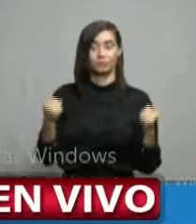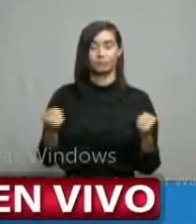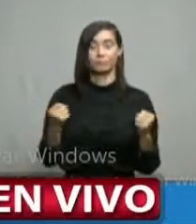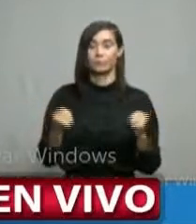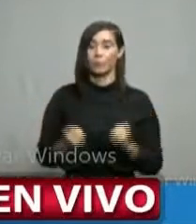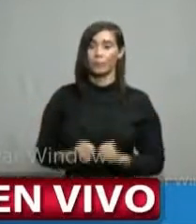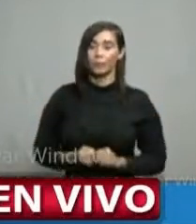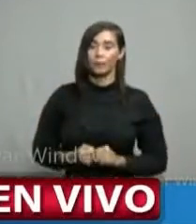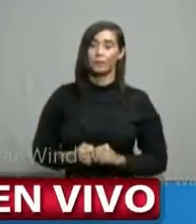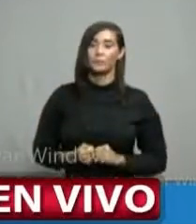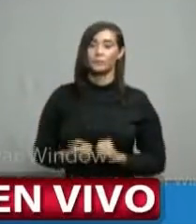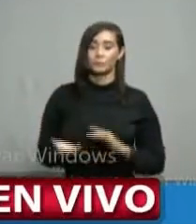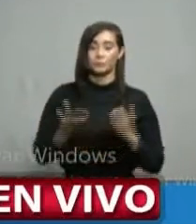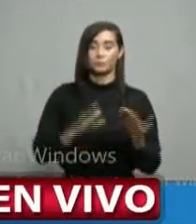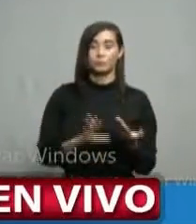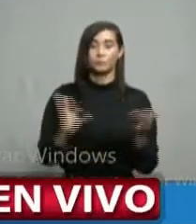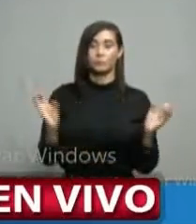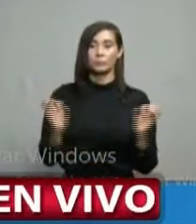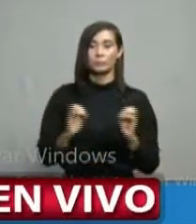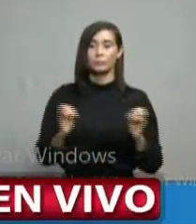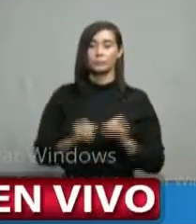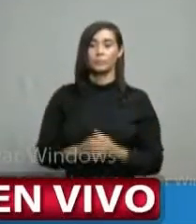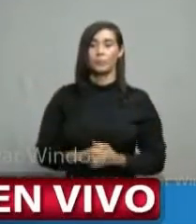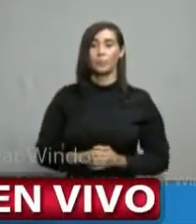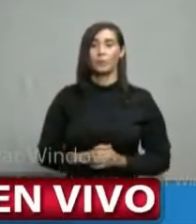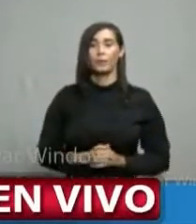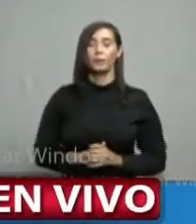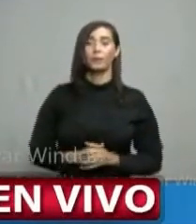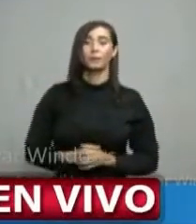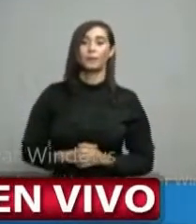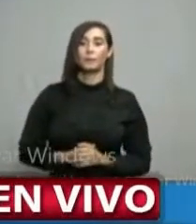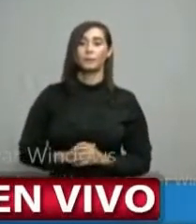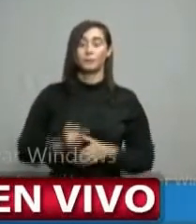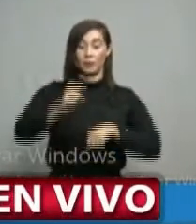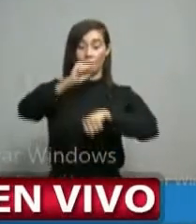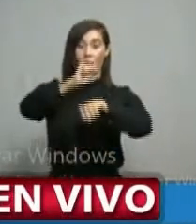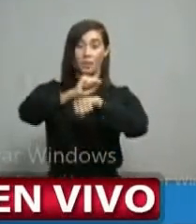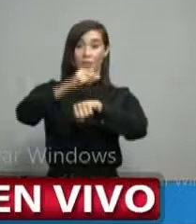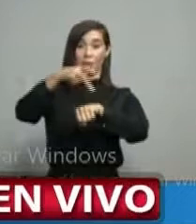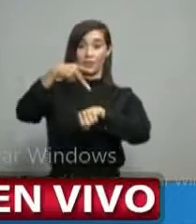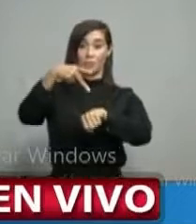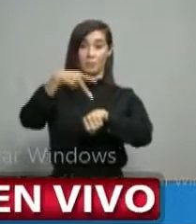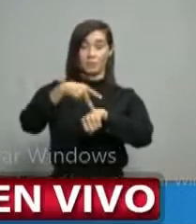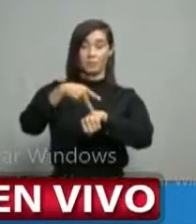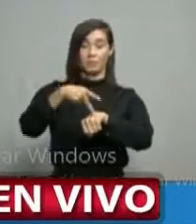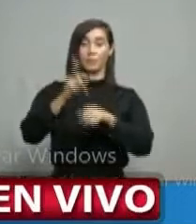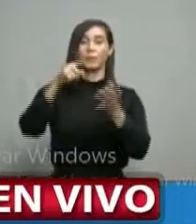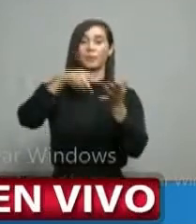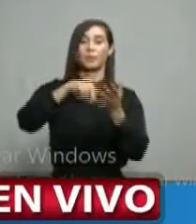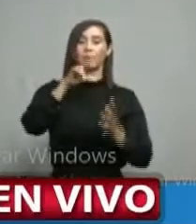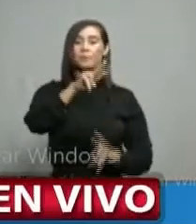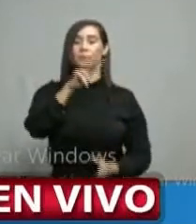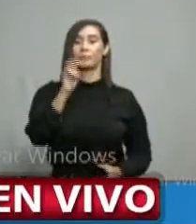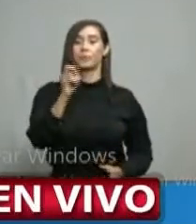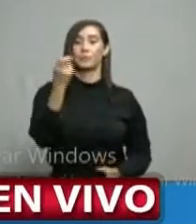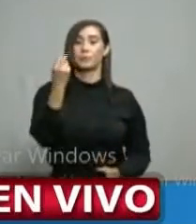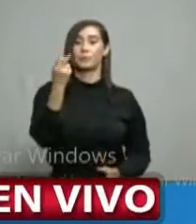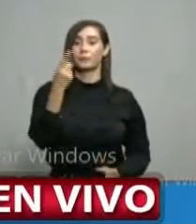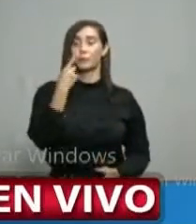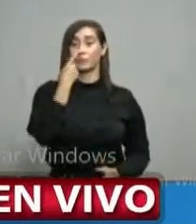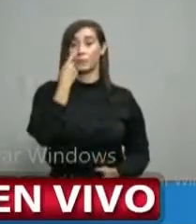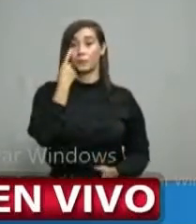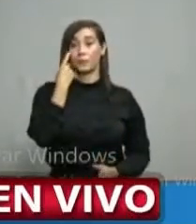0 fallecimientos. San Pedro de Macorís, 1.212